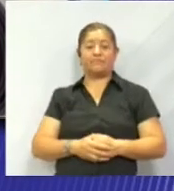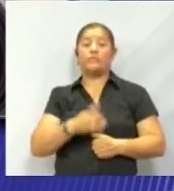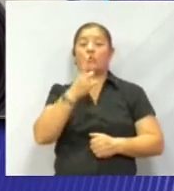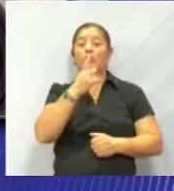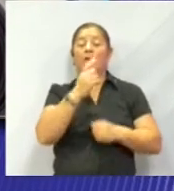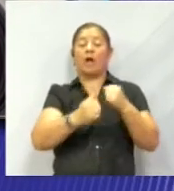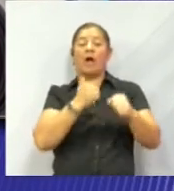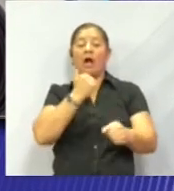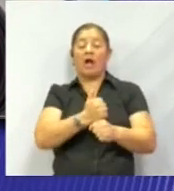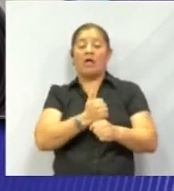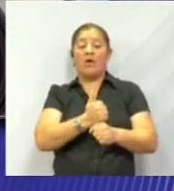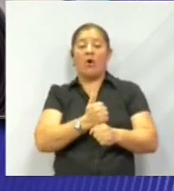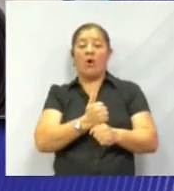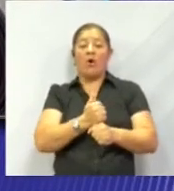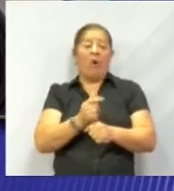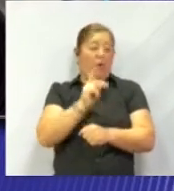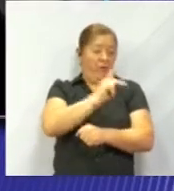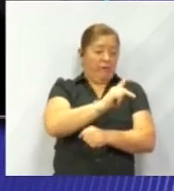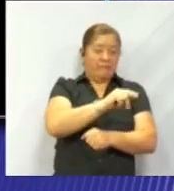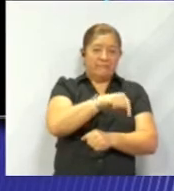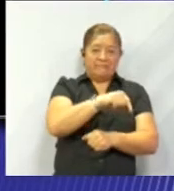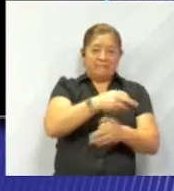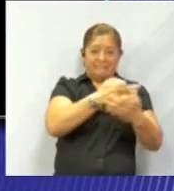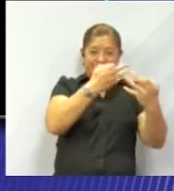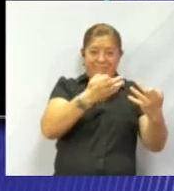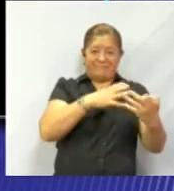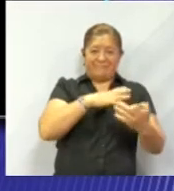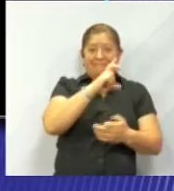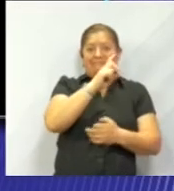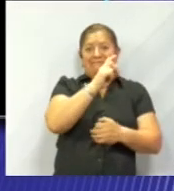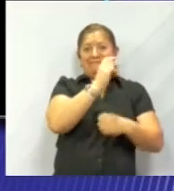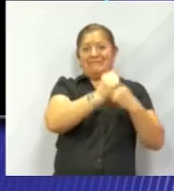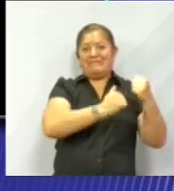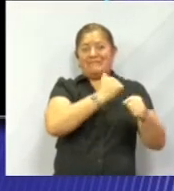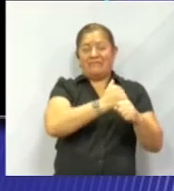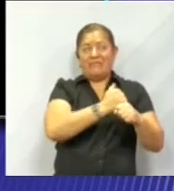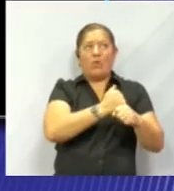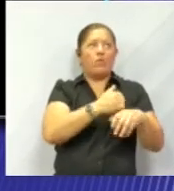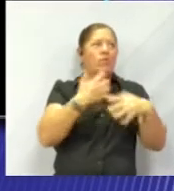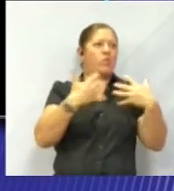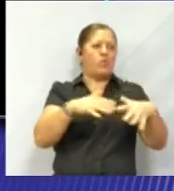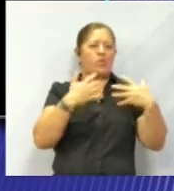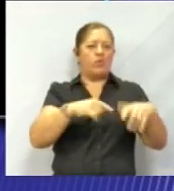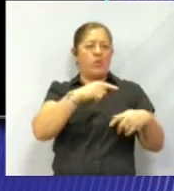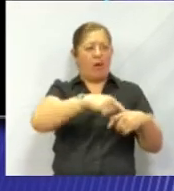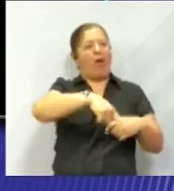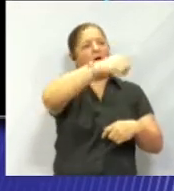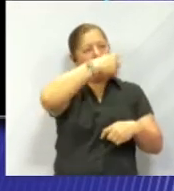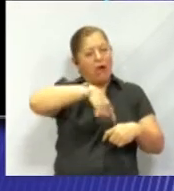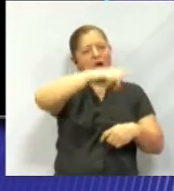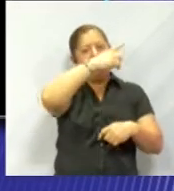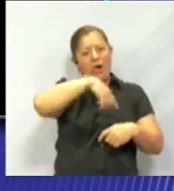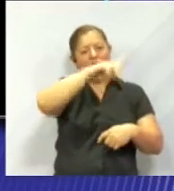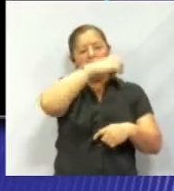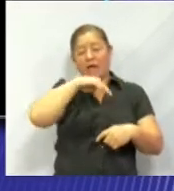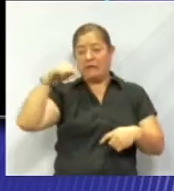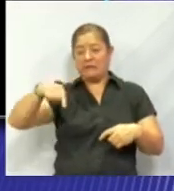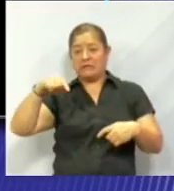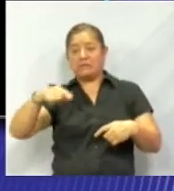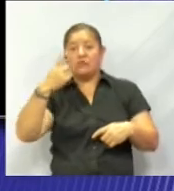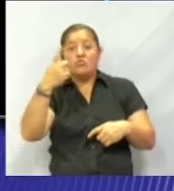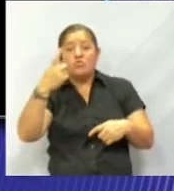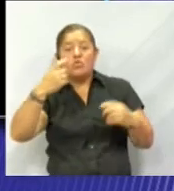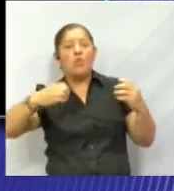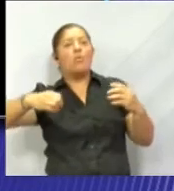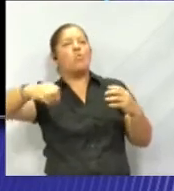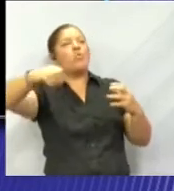lo que aquí en la Tierra duraría 30 años, imagínate. ¡Guau! Y este anillo que